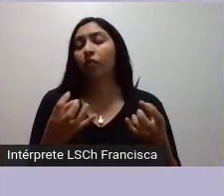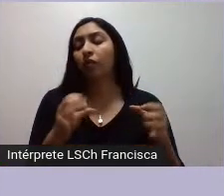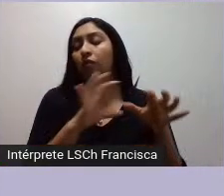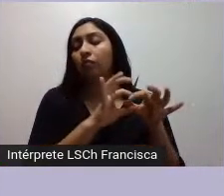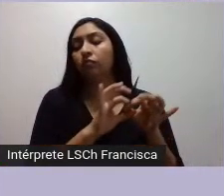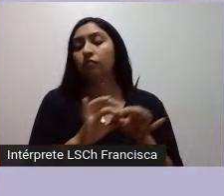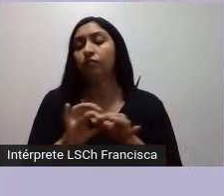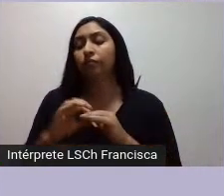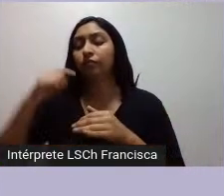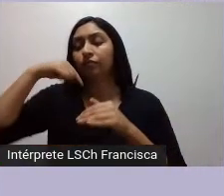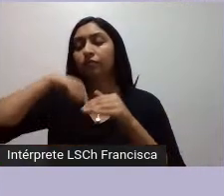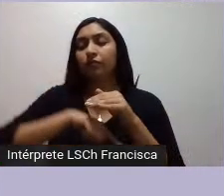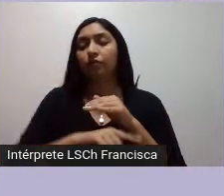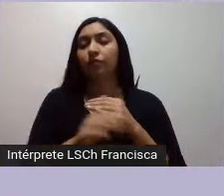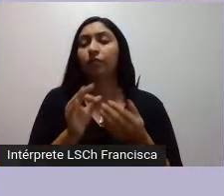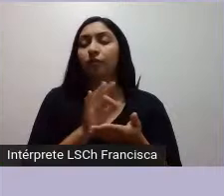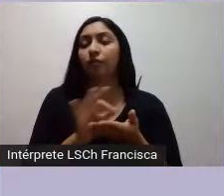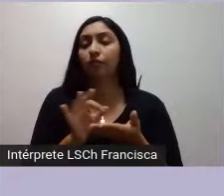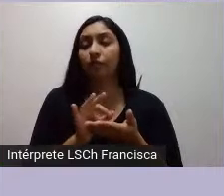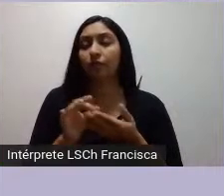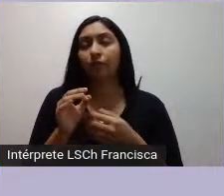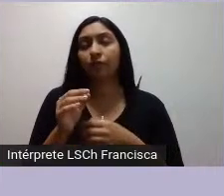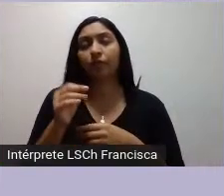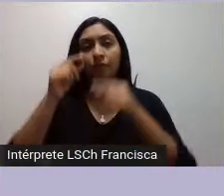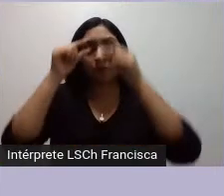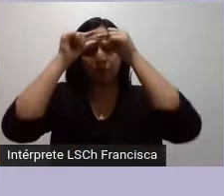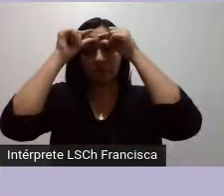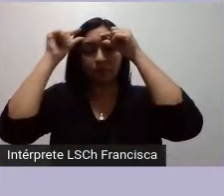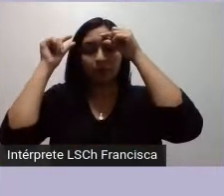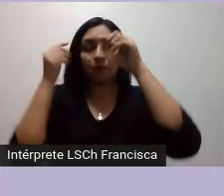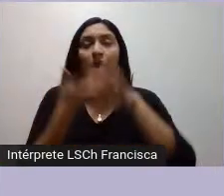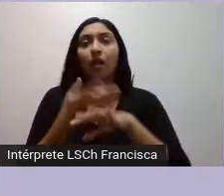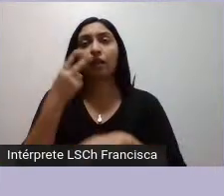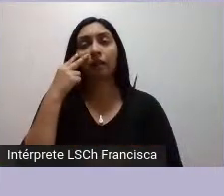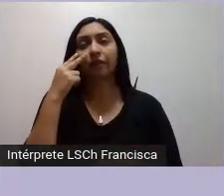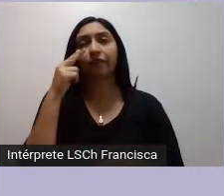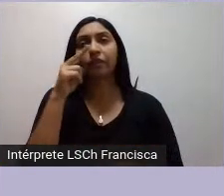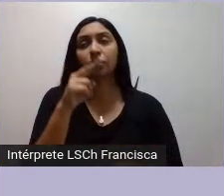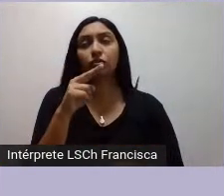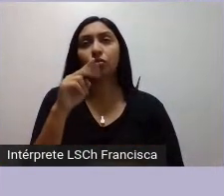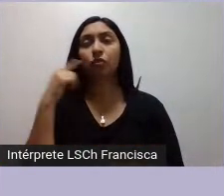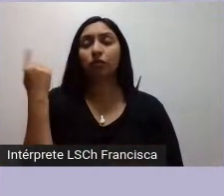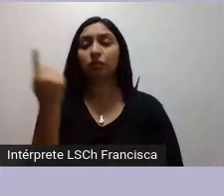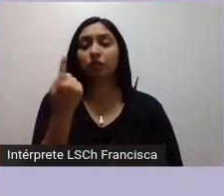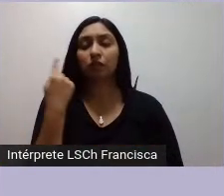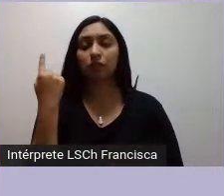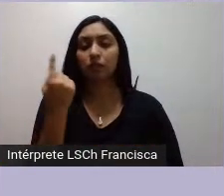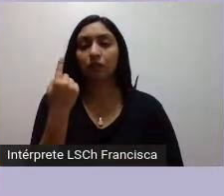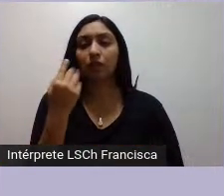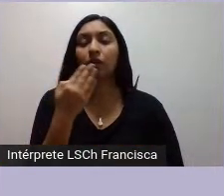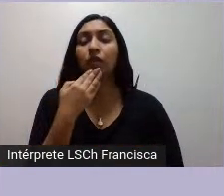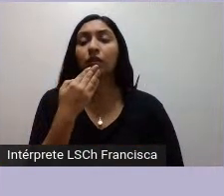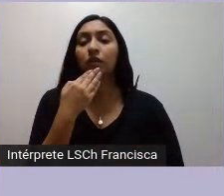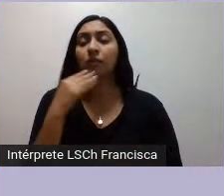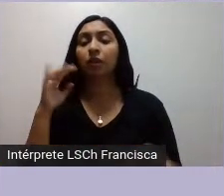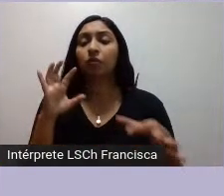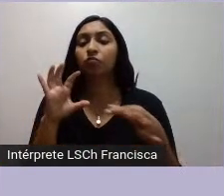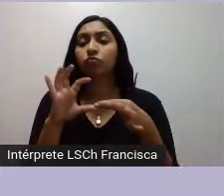pueblo mapuche por eso que esto hay que ponerlo en una visión más global y a la vez en una conexión